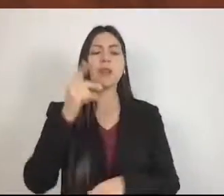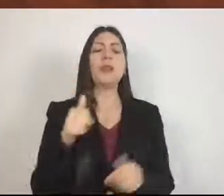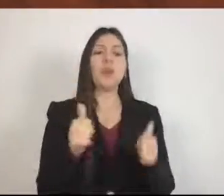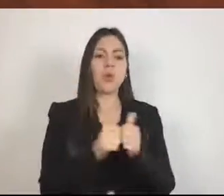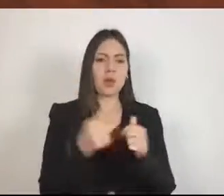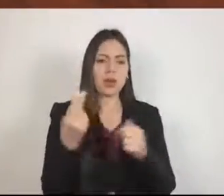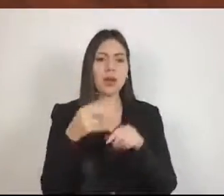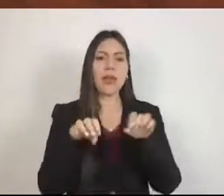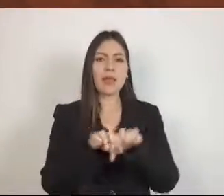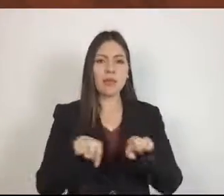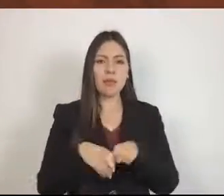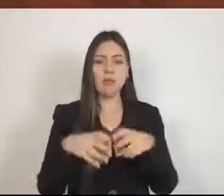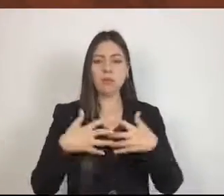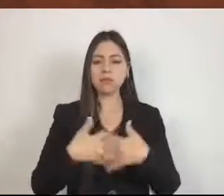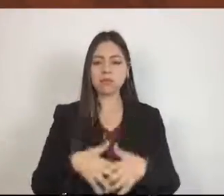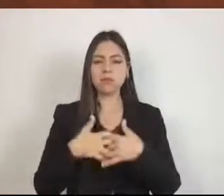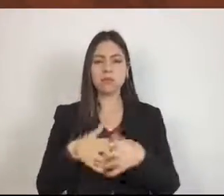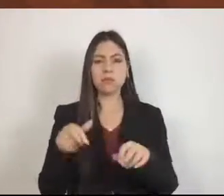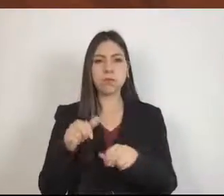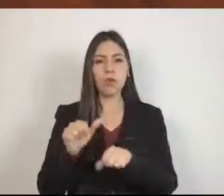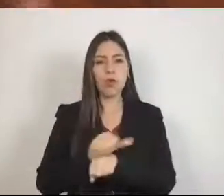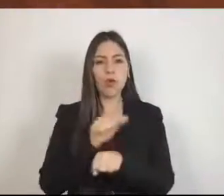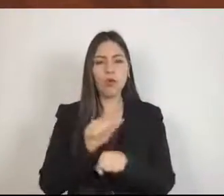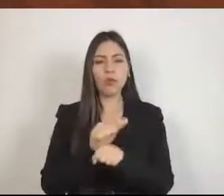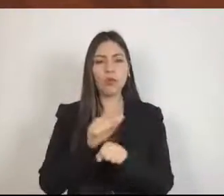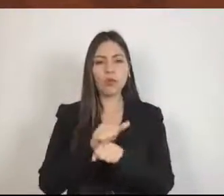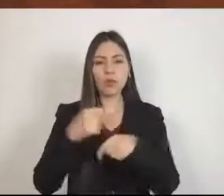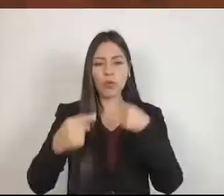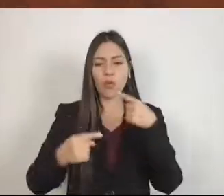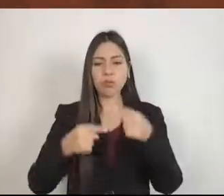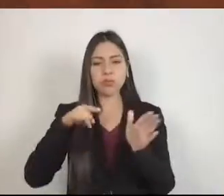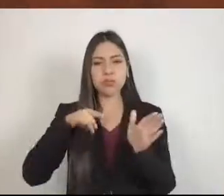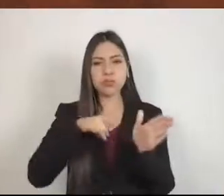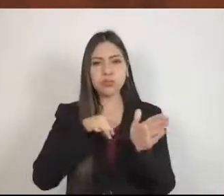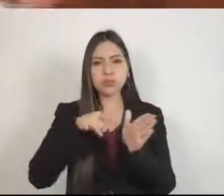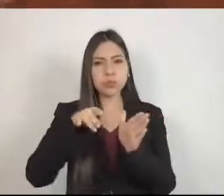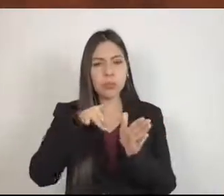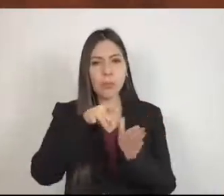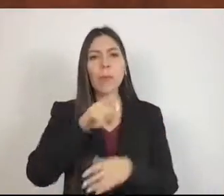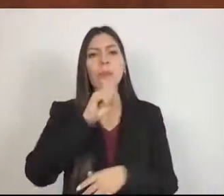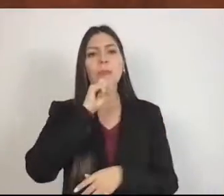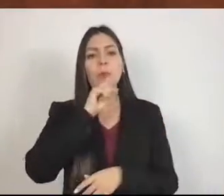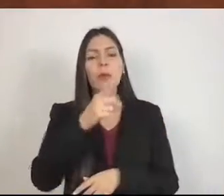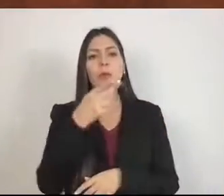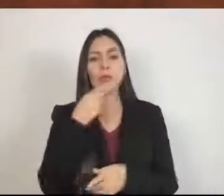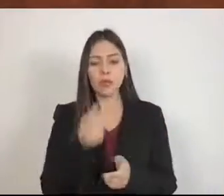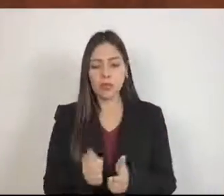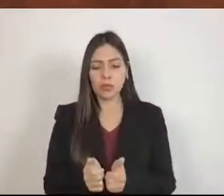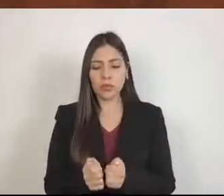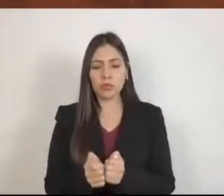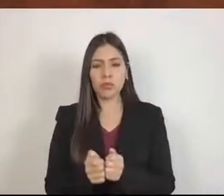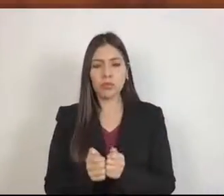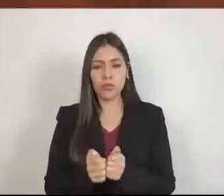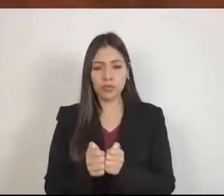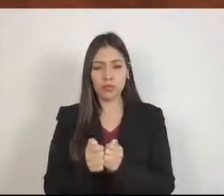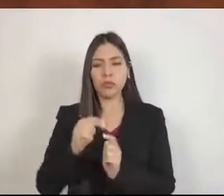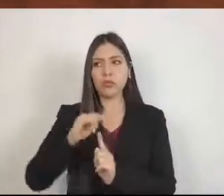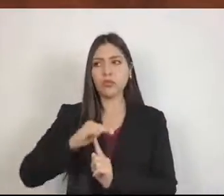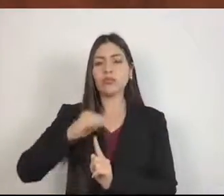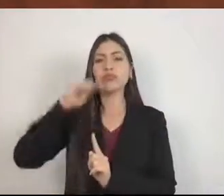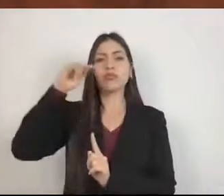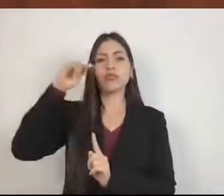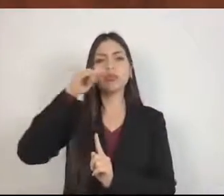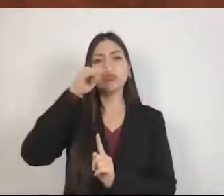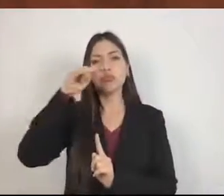tractores, en la tecnificación de la tierra, pero además en la utilización de drones aéreos que permiten salvaguardar la